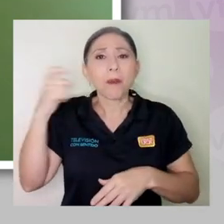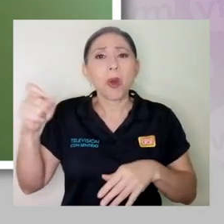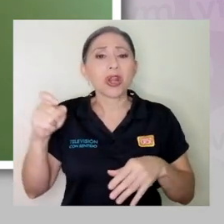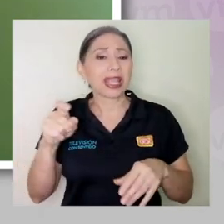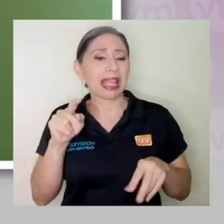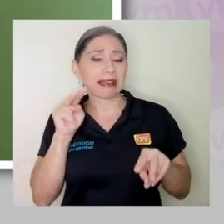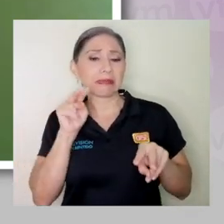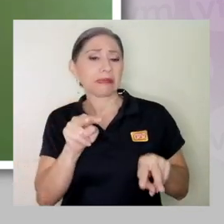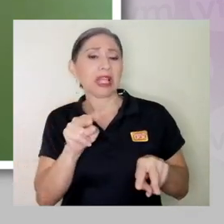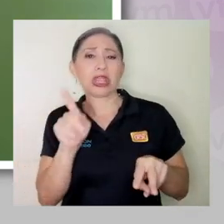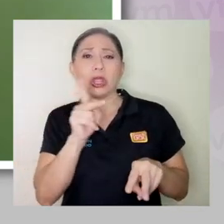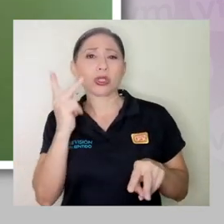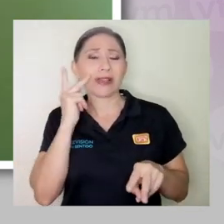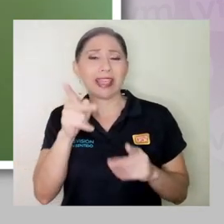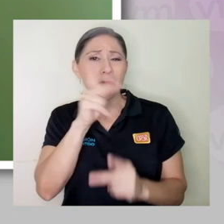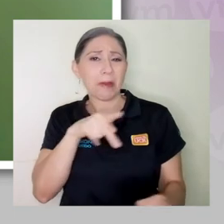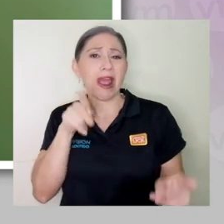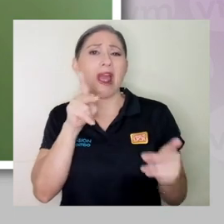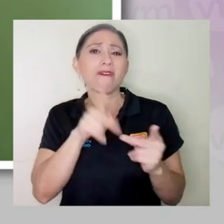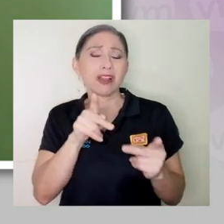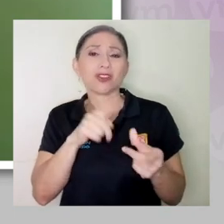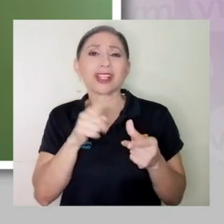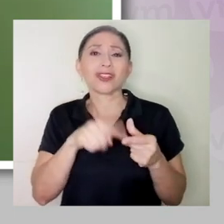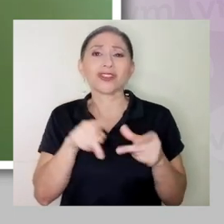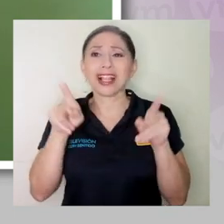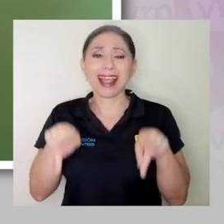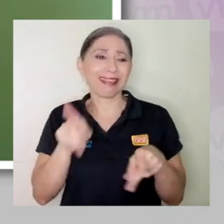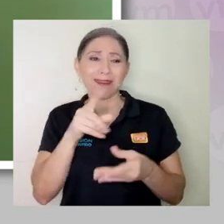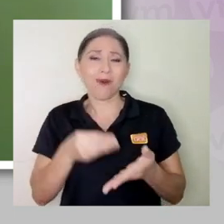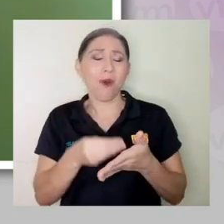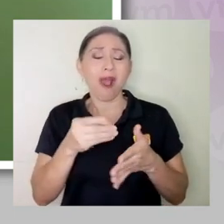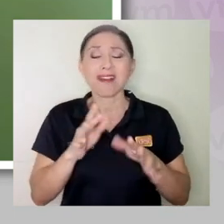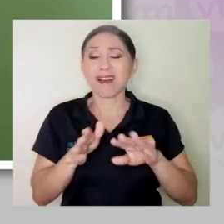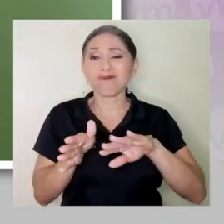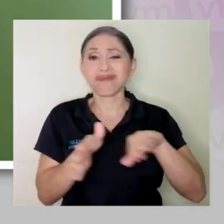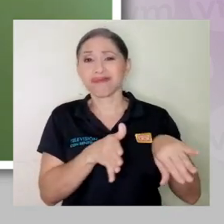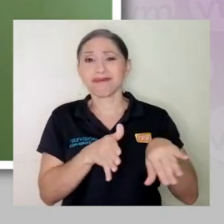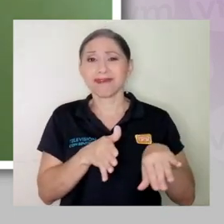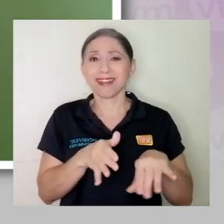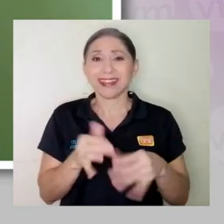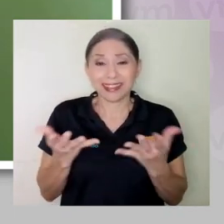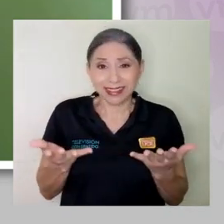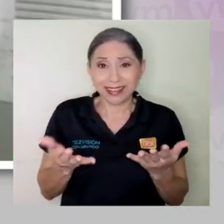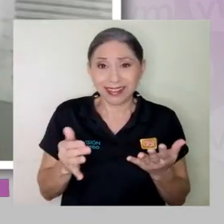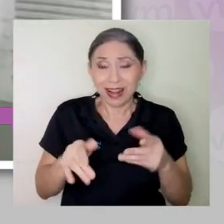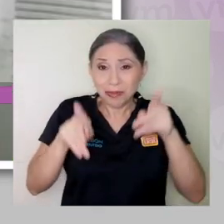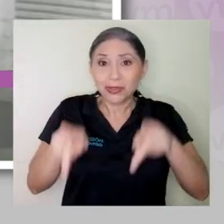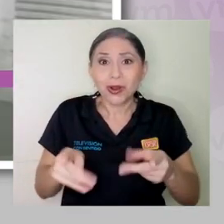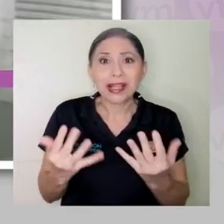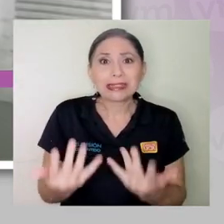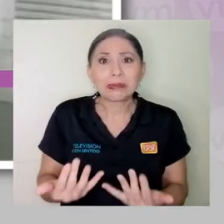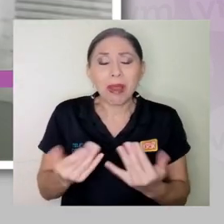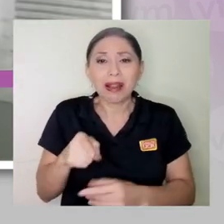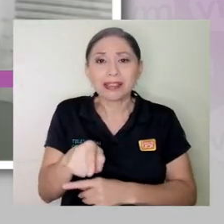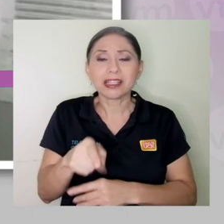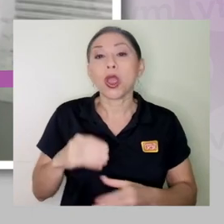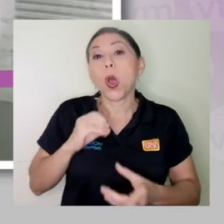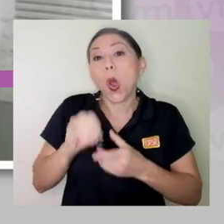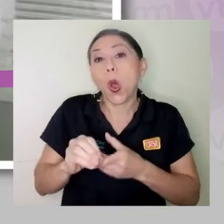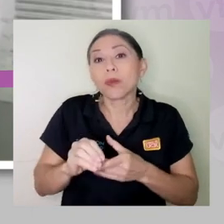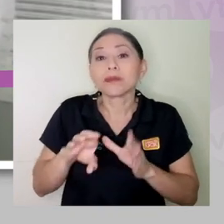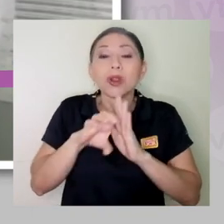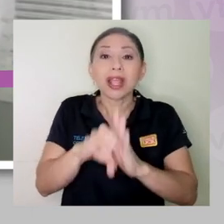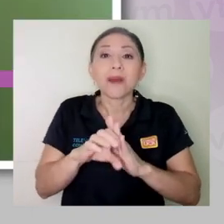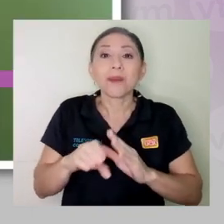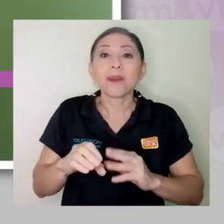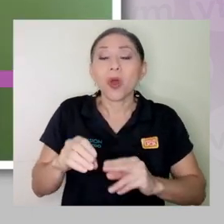porque no se veían tan perfectos como se esperaba para el consumidor, ¿verdad? O en esas cadenas de comercialización